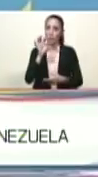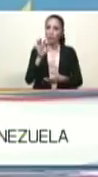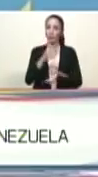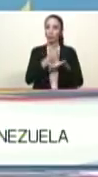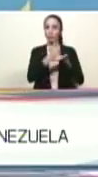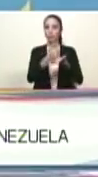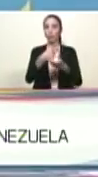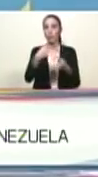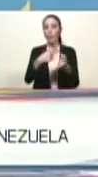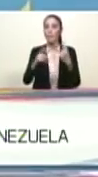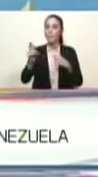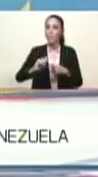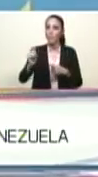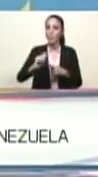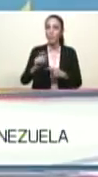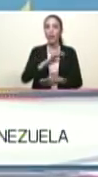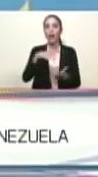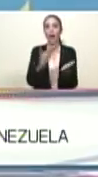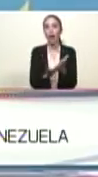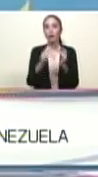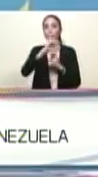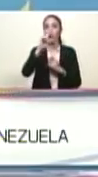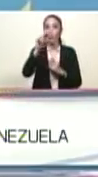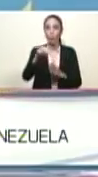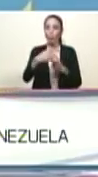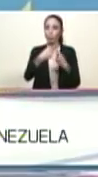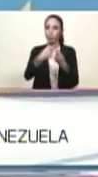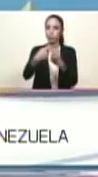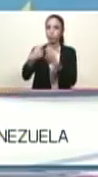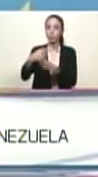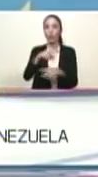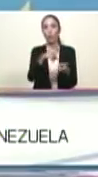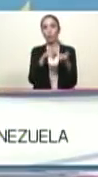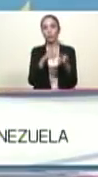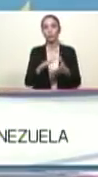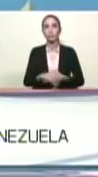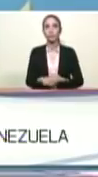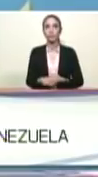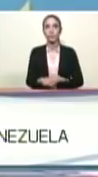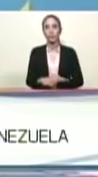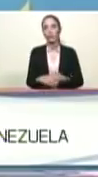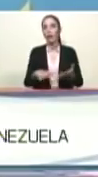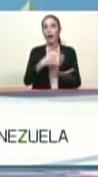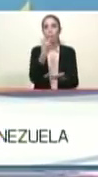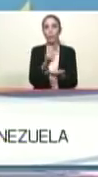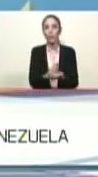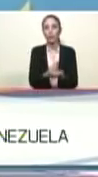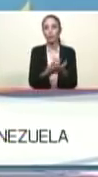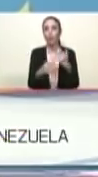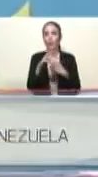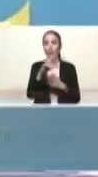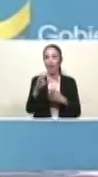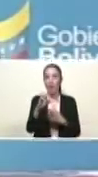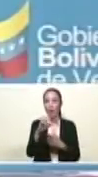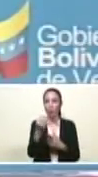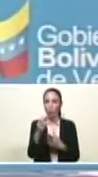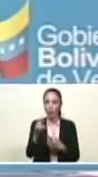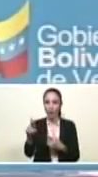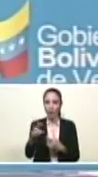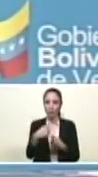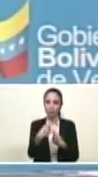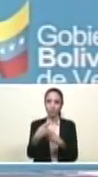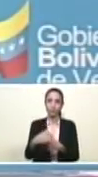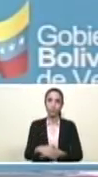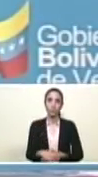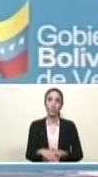mes a mes el pago de su pensión a través de la aplicación B monedero. La mayoría de